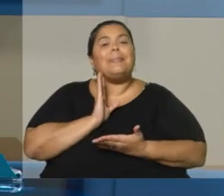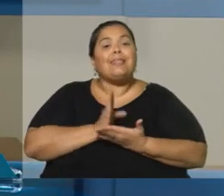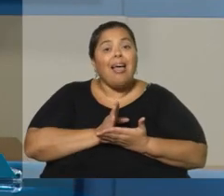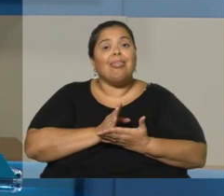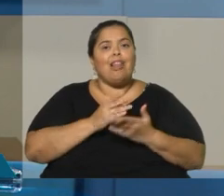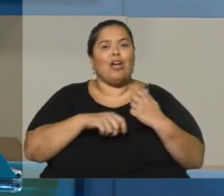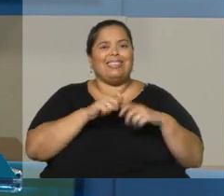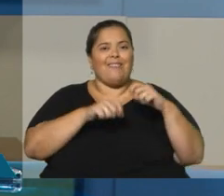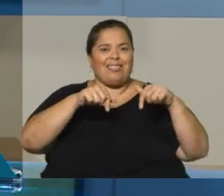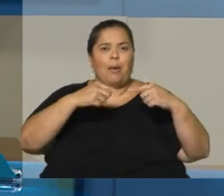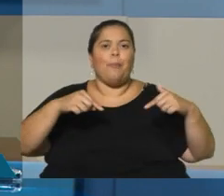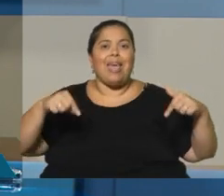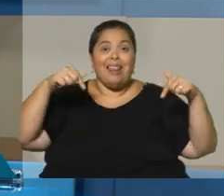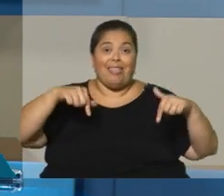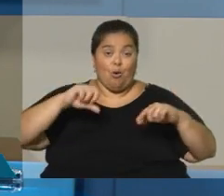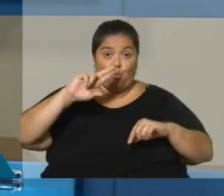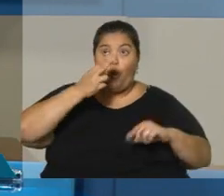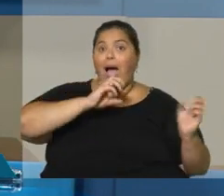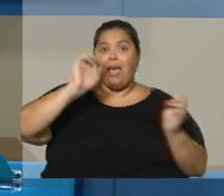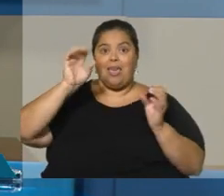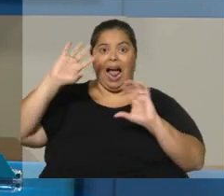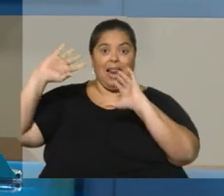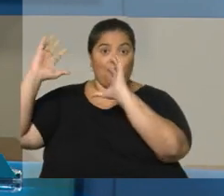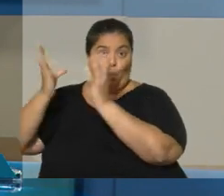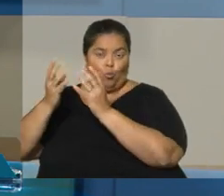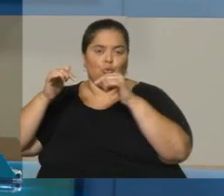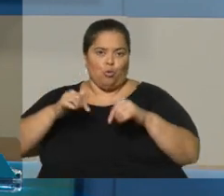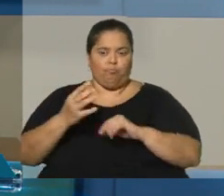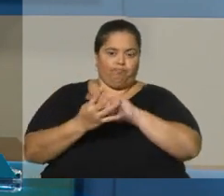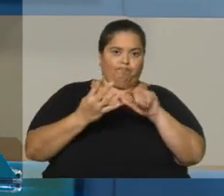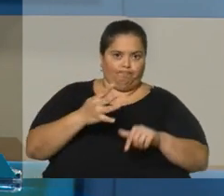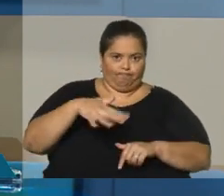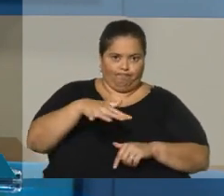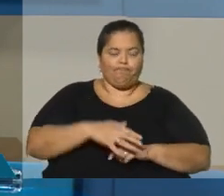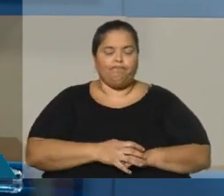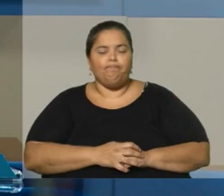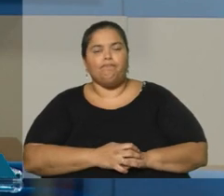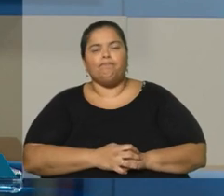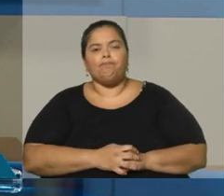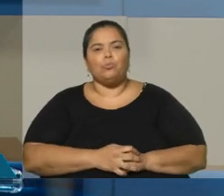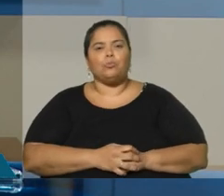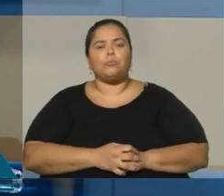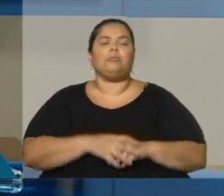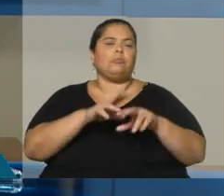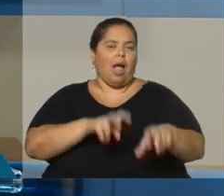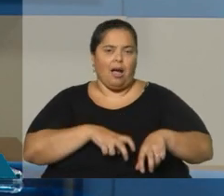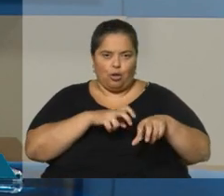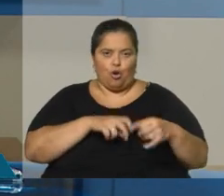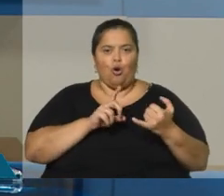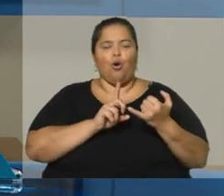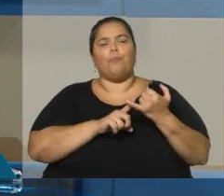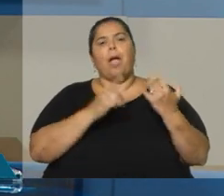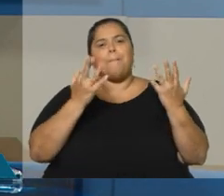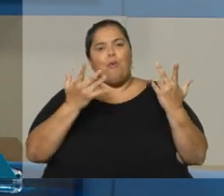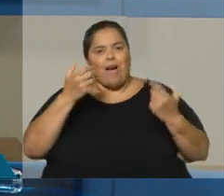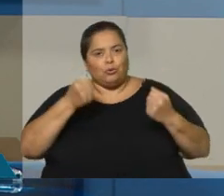vendemos de bienes al mundo, desde los sectores agroindustriales, manufactureros